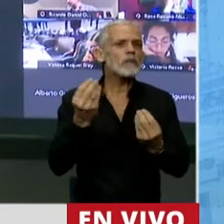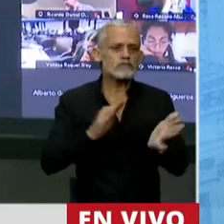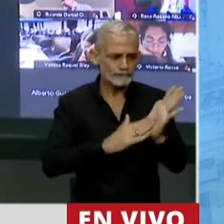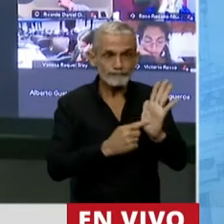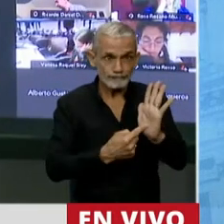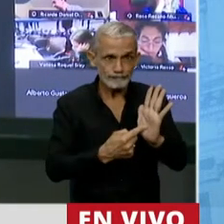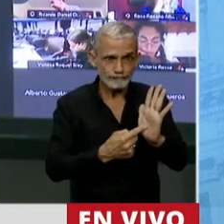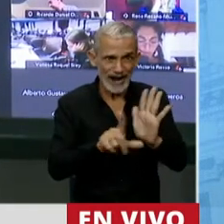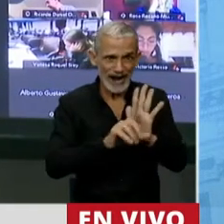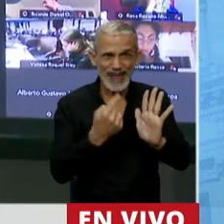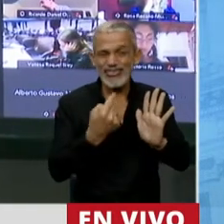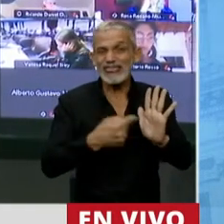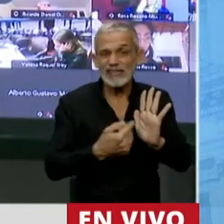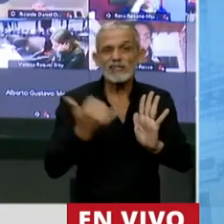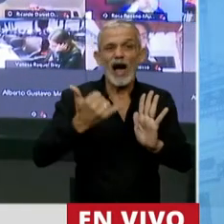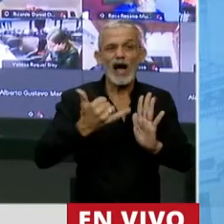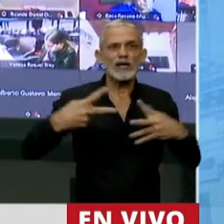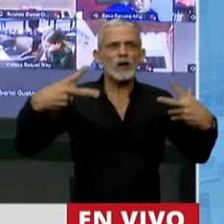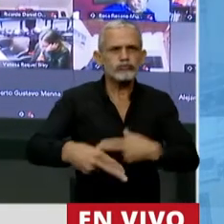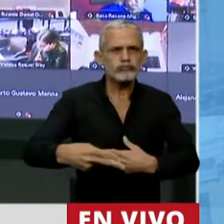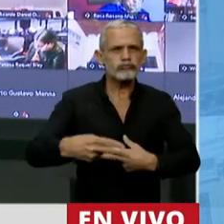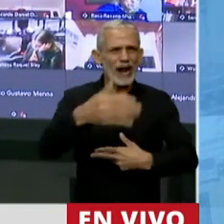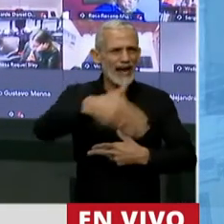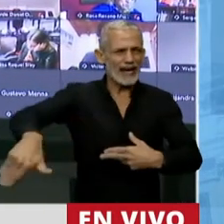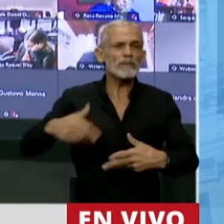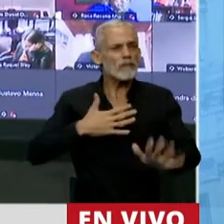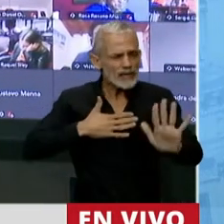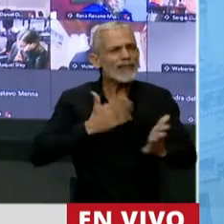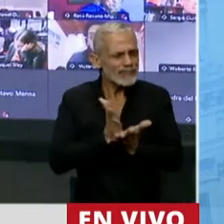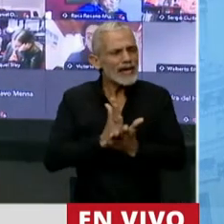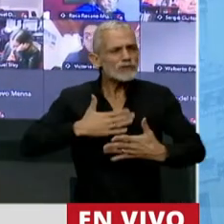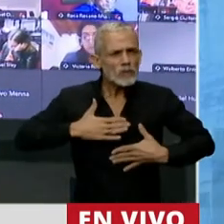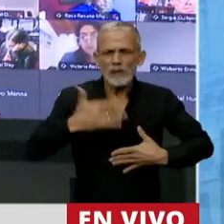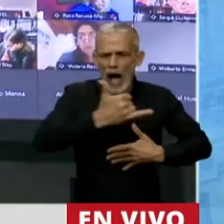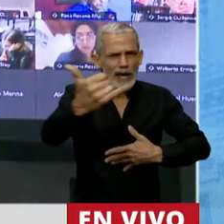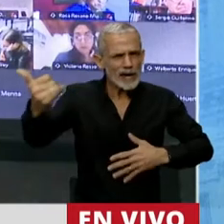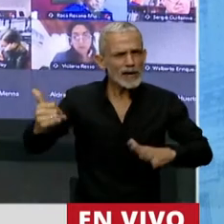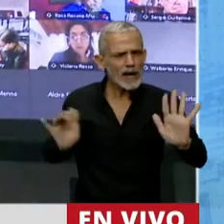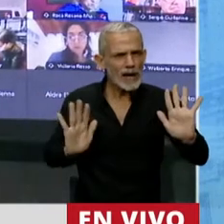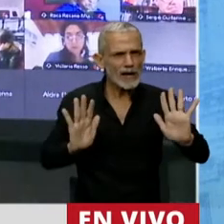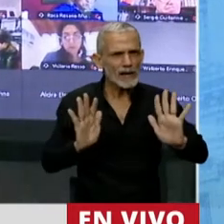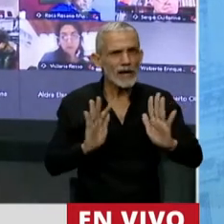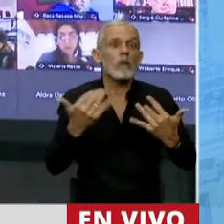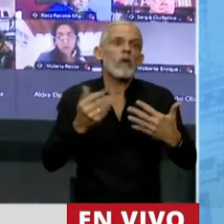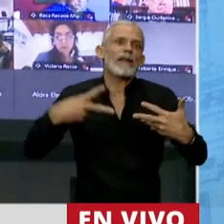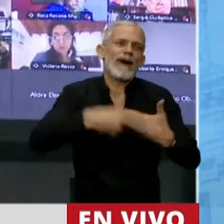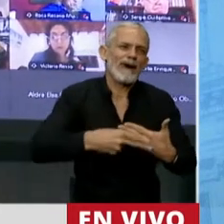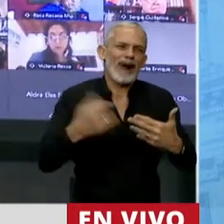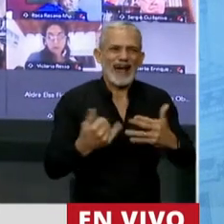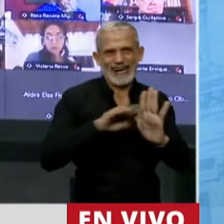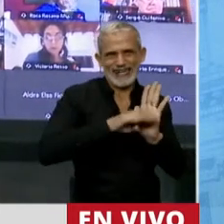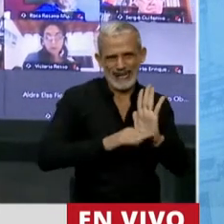planteando una restricción, por supuesto que el derecho de propiedad, como cualquier derecho, es restringible, es